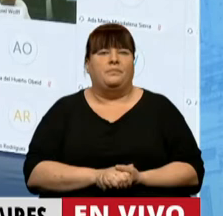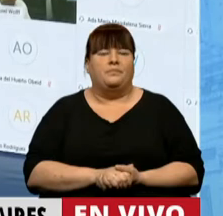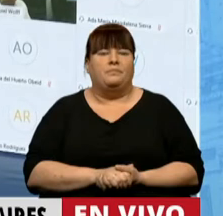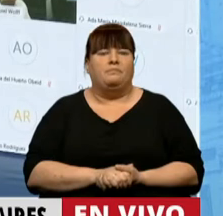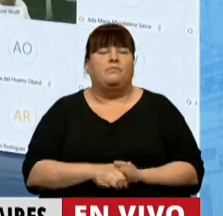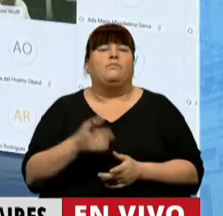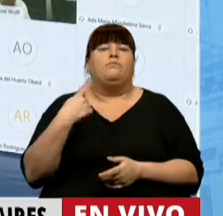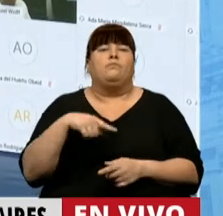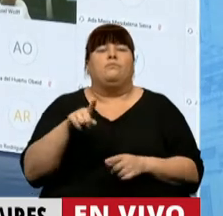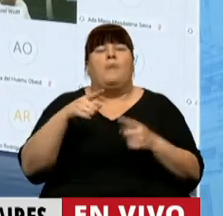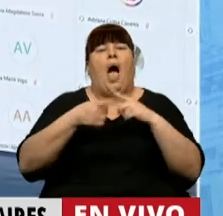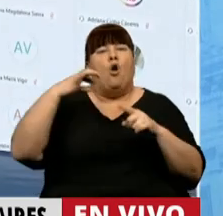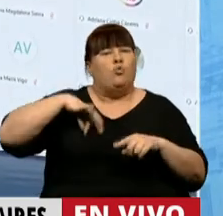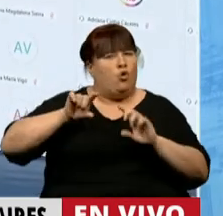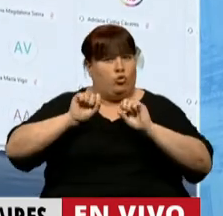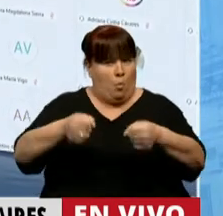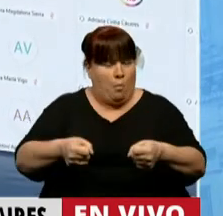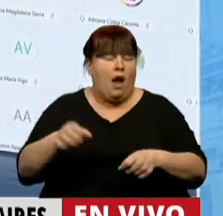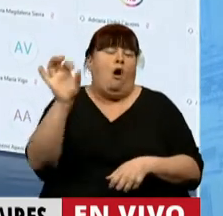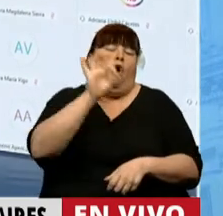la suspensión de las paritarias